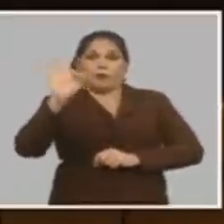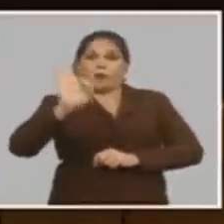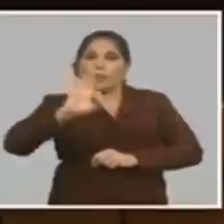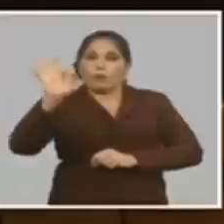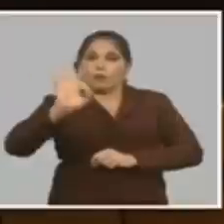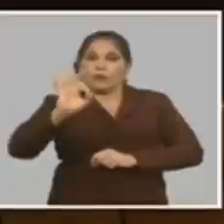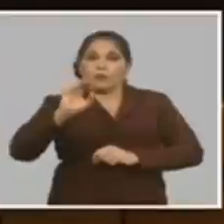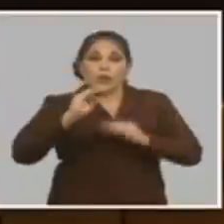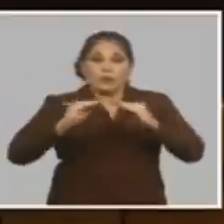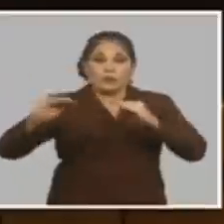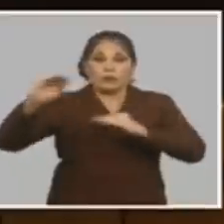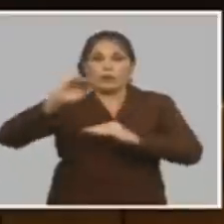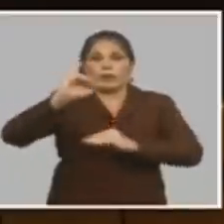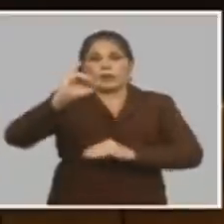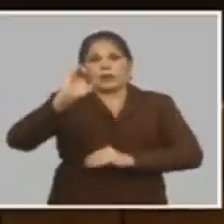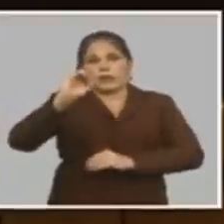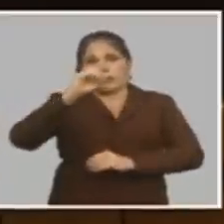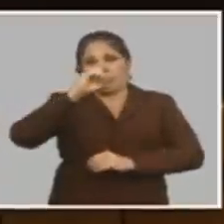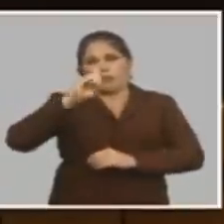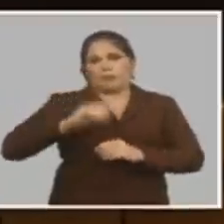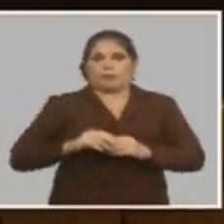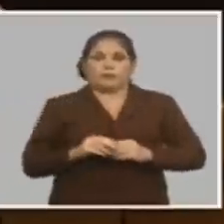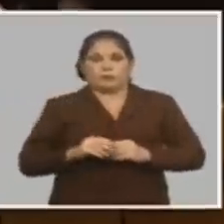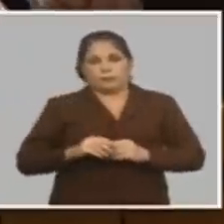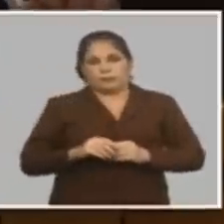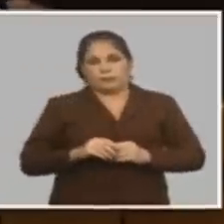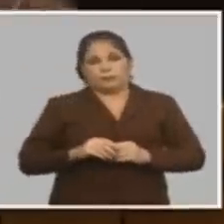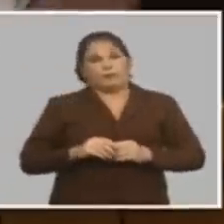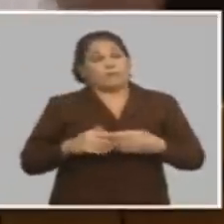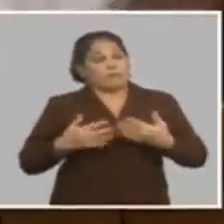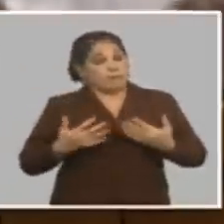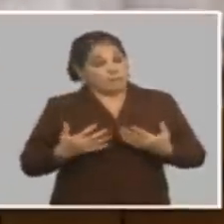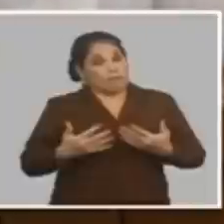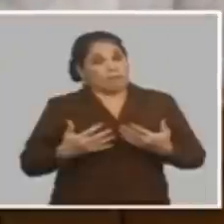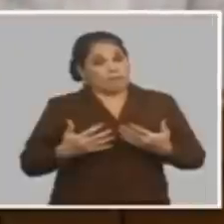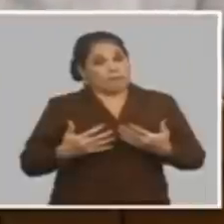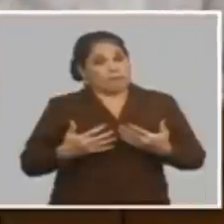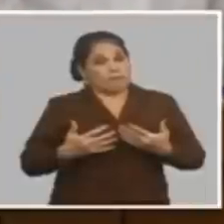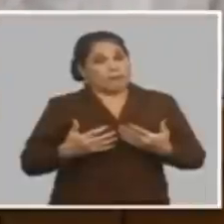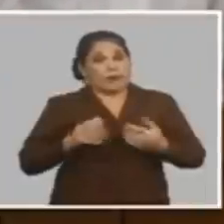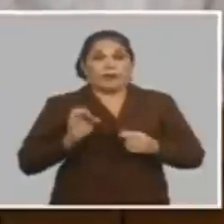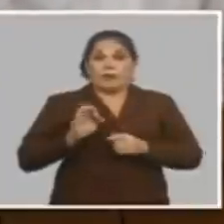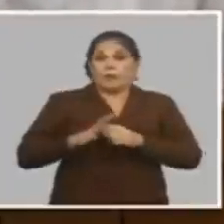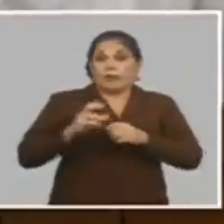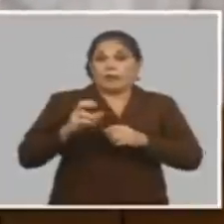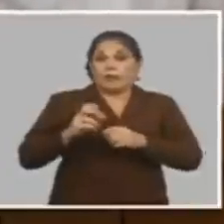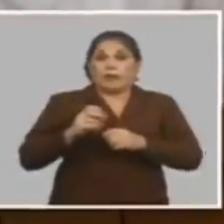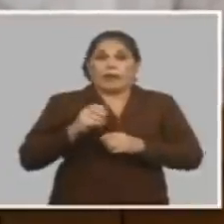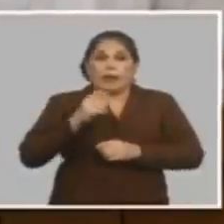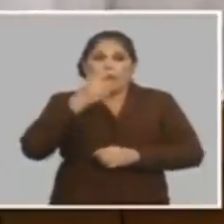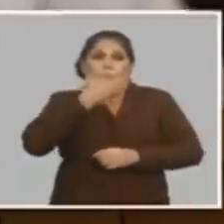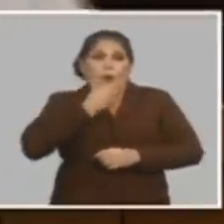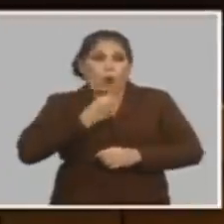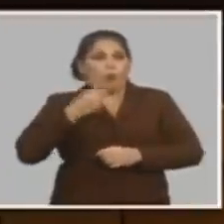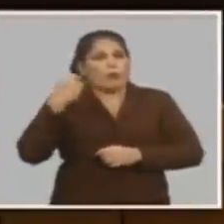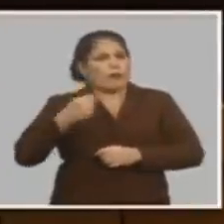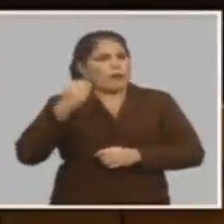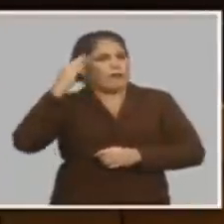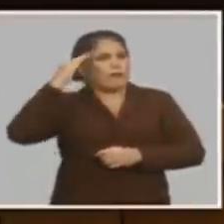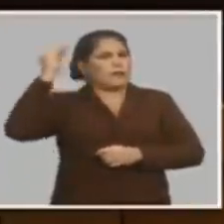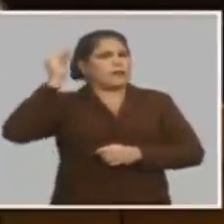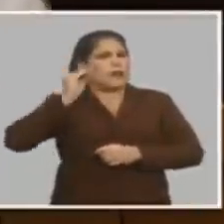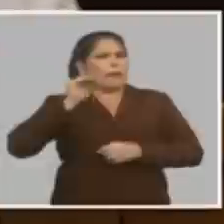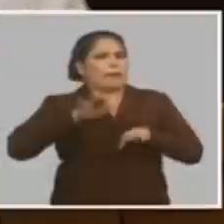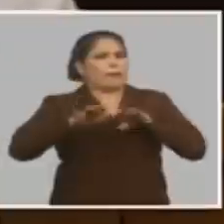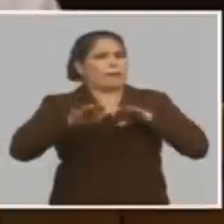moral es superior a 60 años entonces desde tempranas edades las personas tienen que